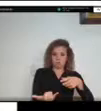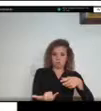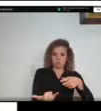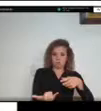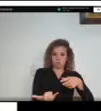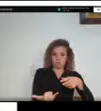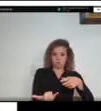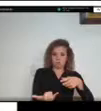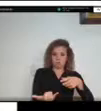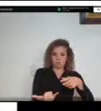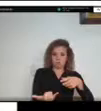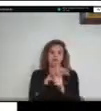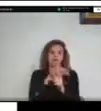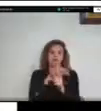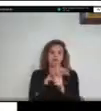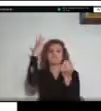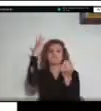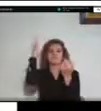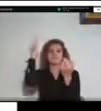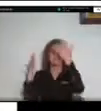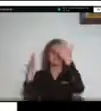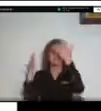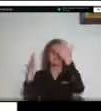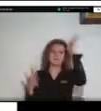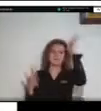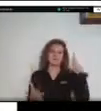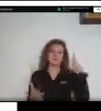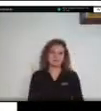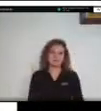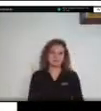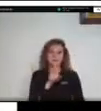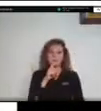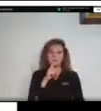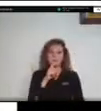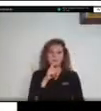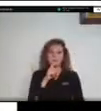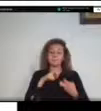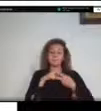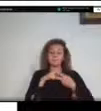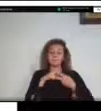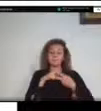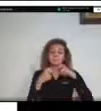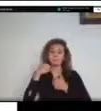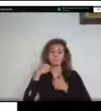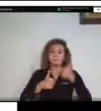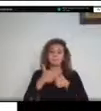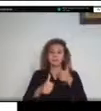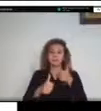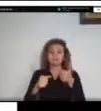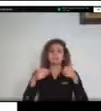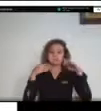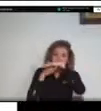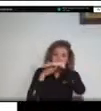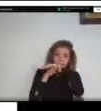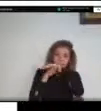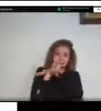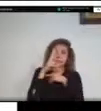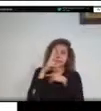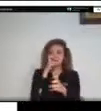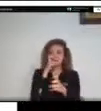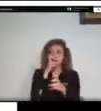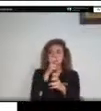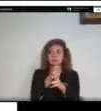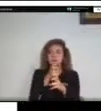otra problemática es el difícil acceso si tenemos áreas bastante grandes si